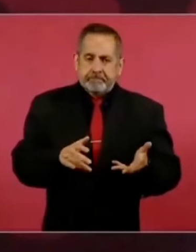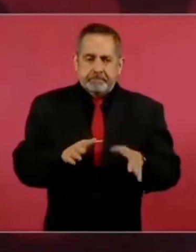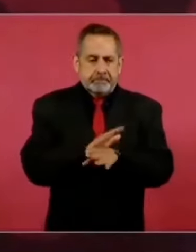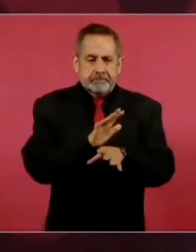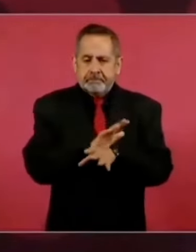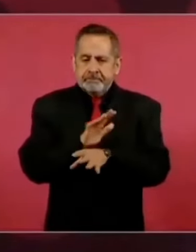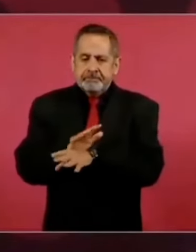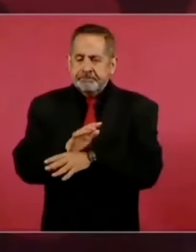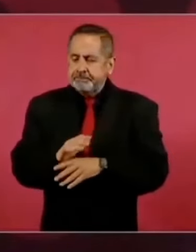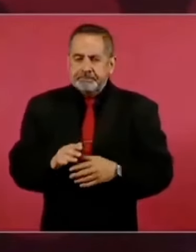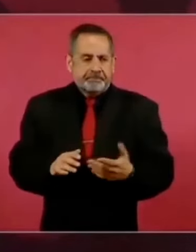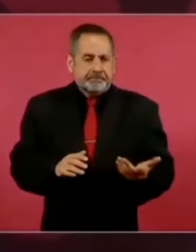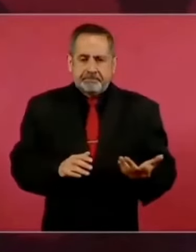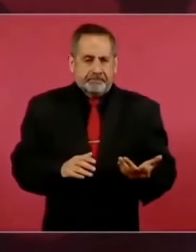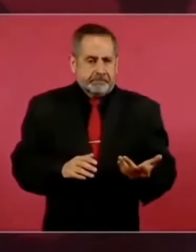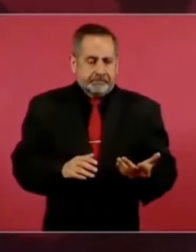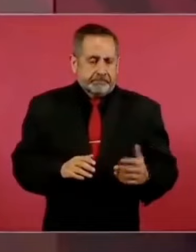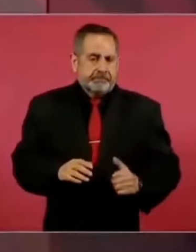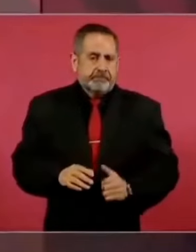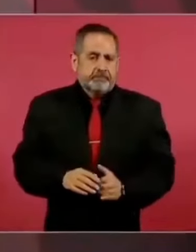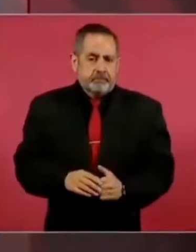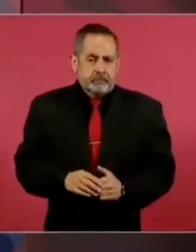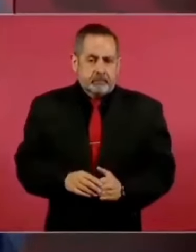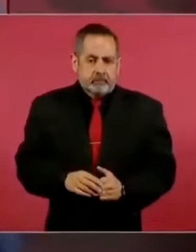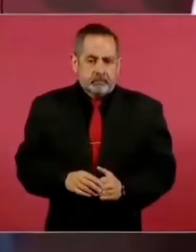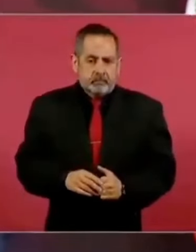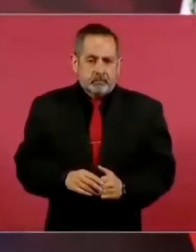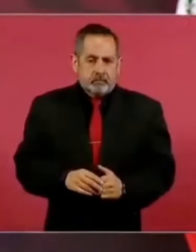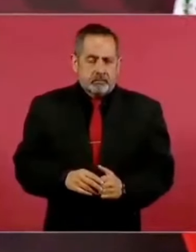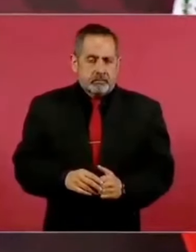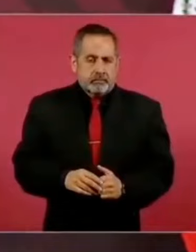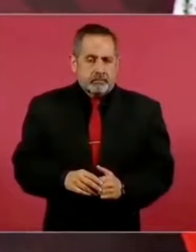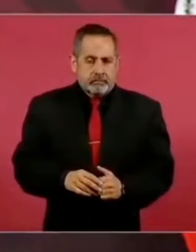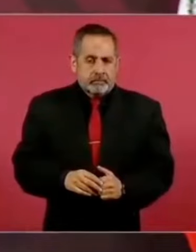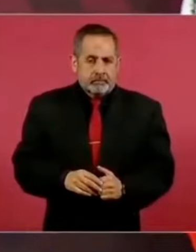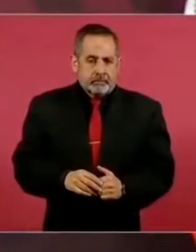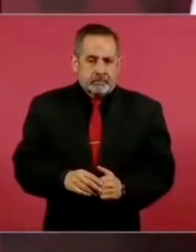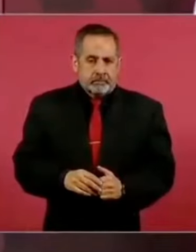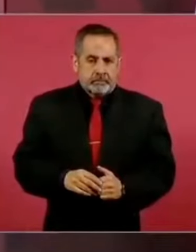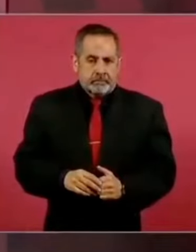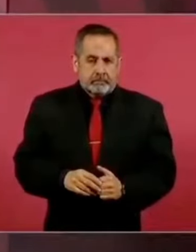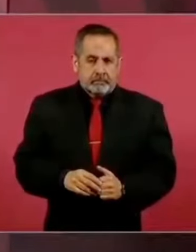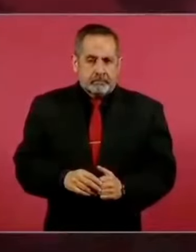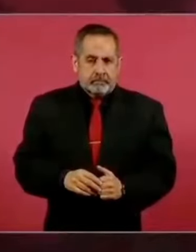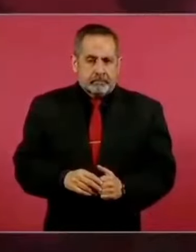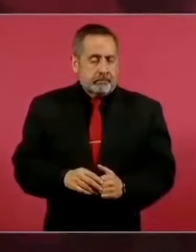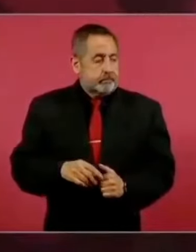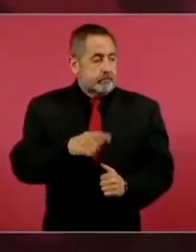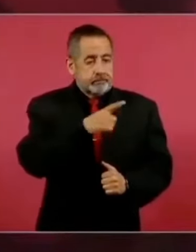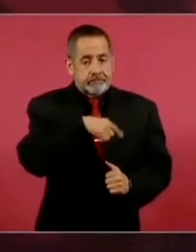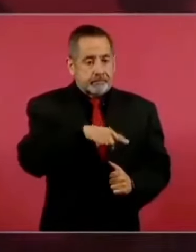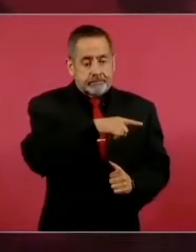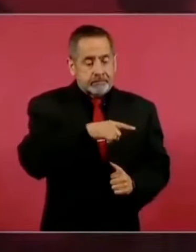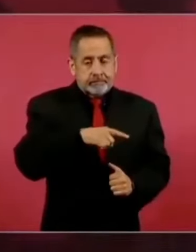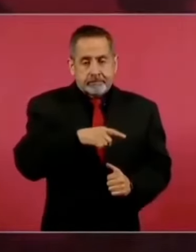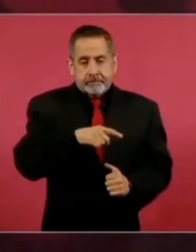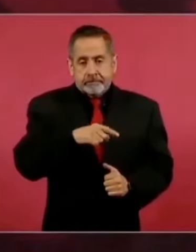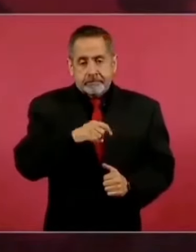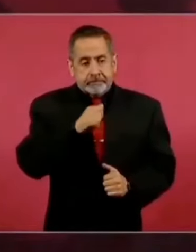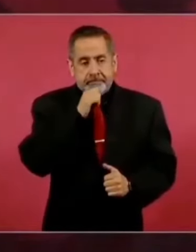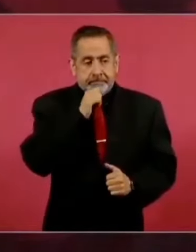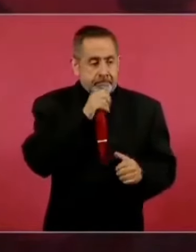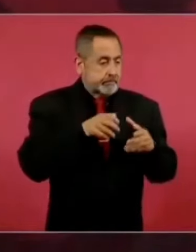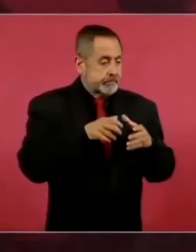no dominaba por entero la